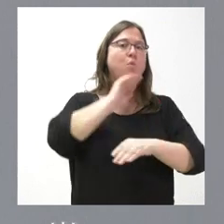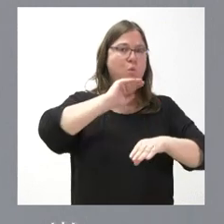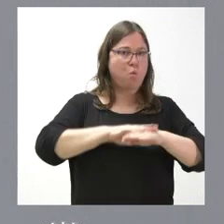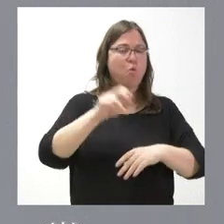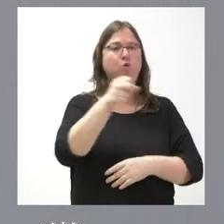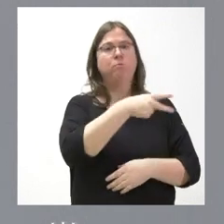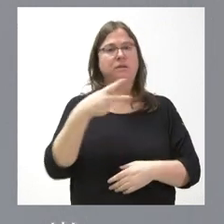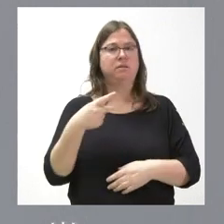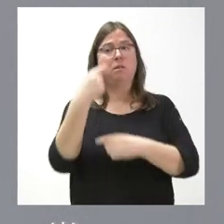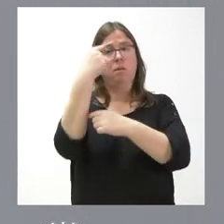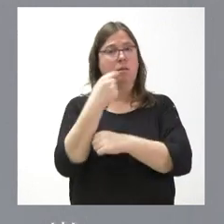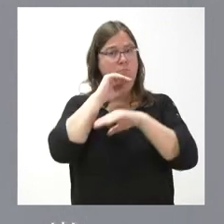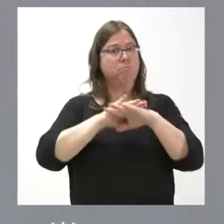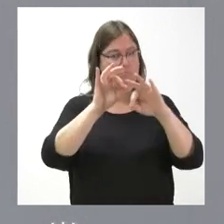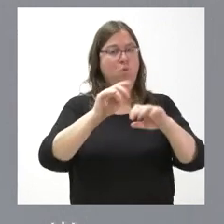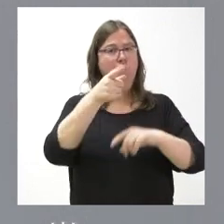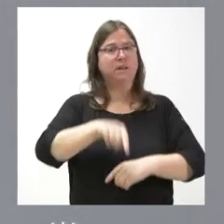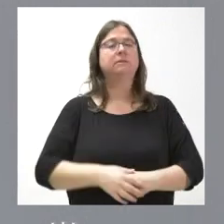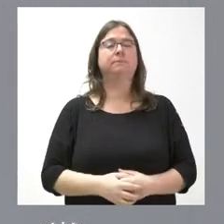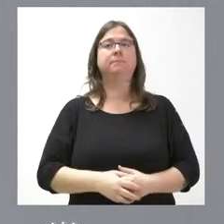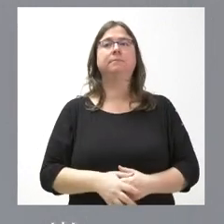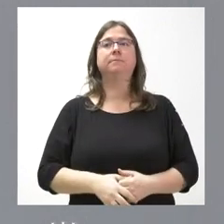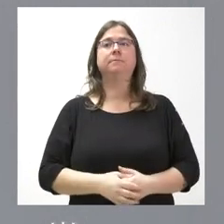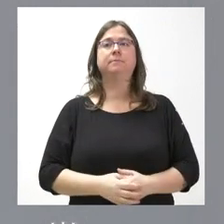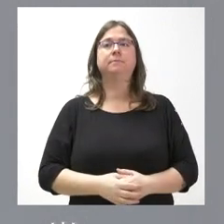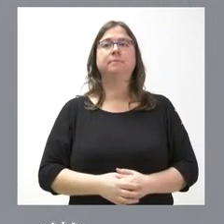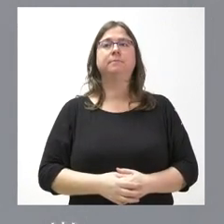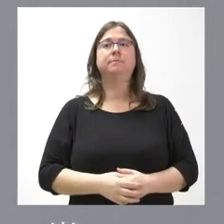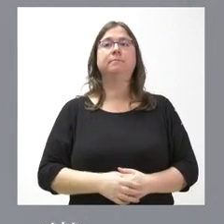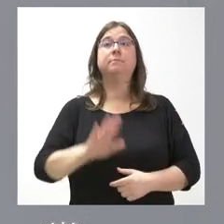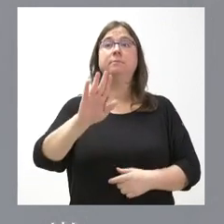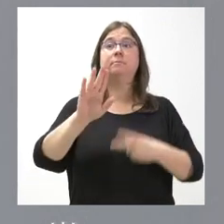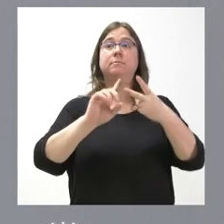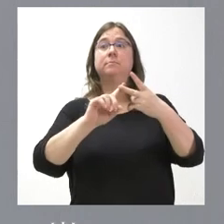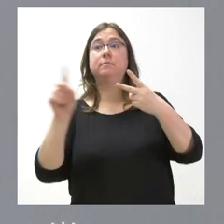que la sentencia ha dictado. Sí. Hola, buenas. Hola.